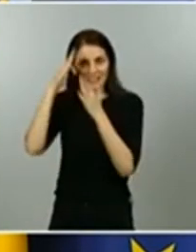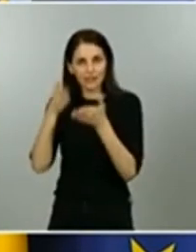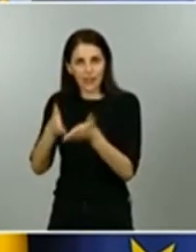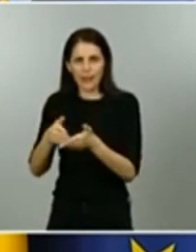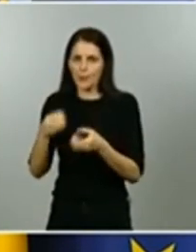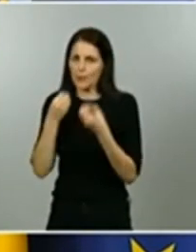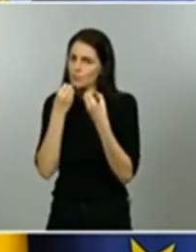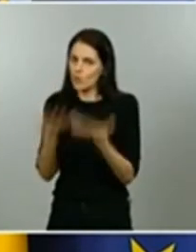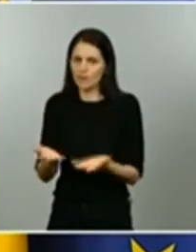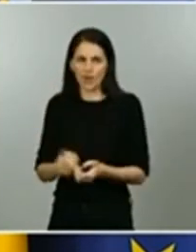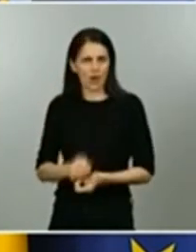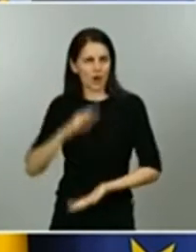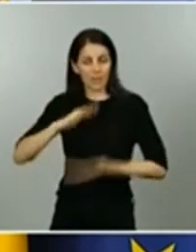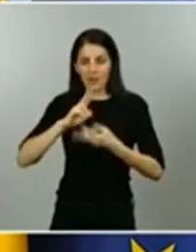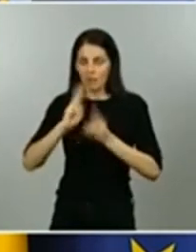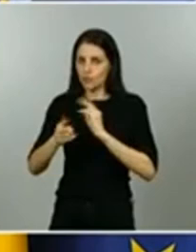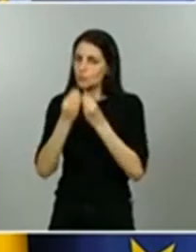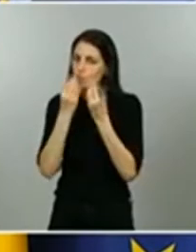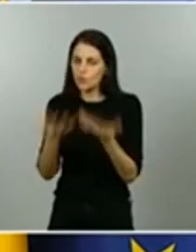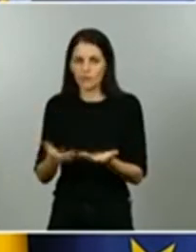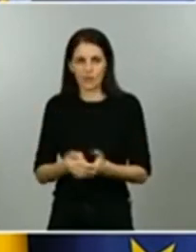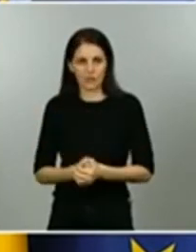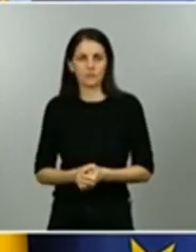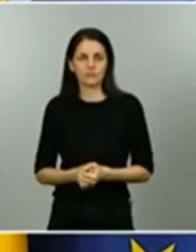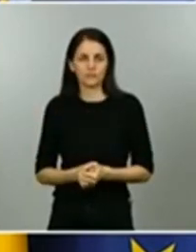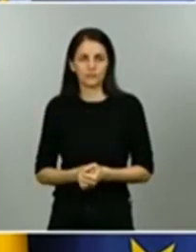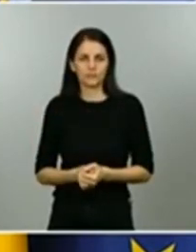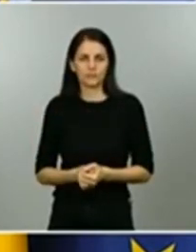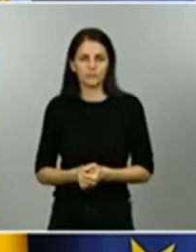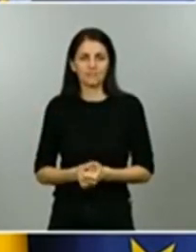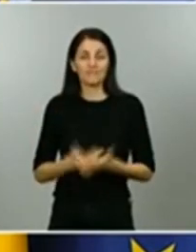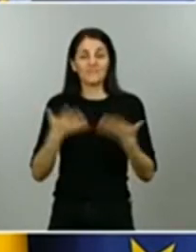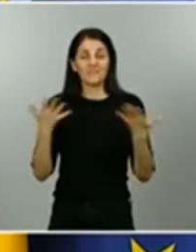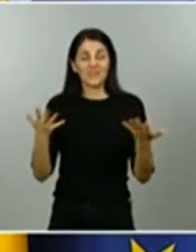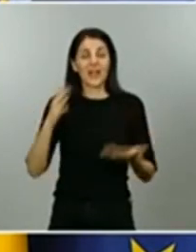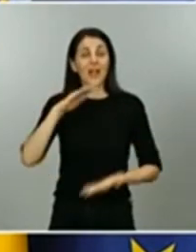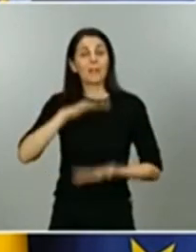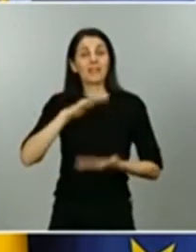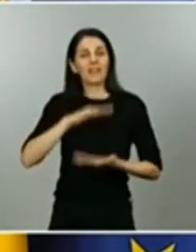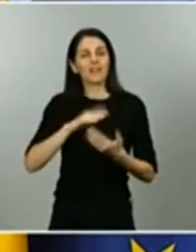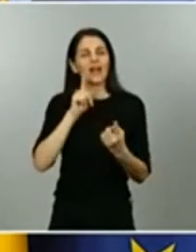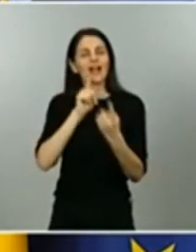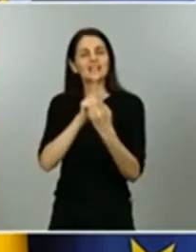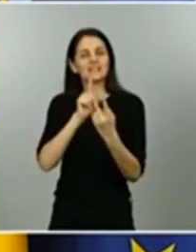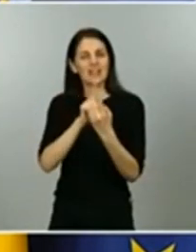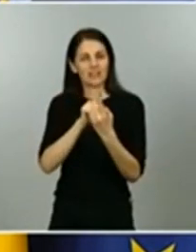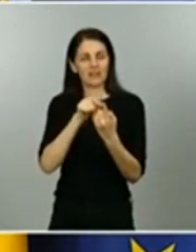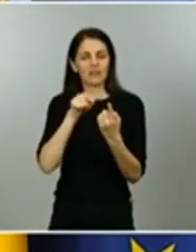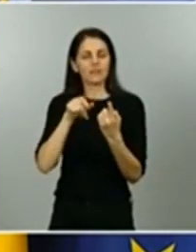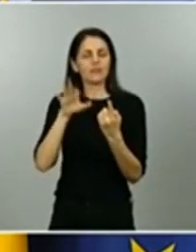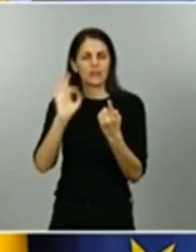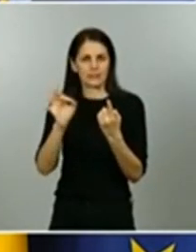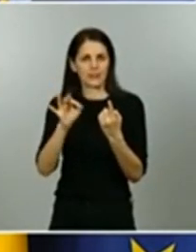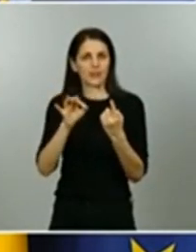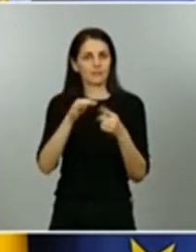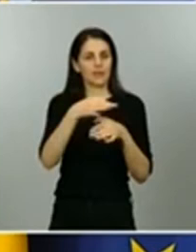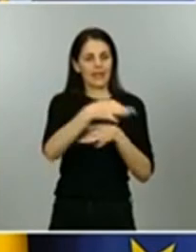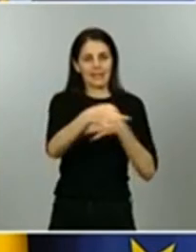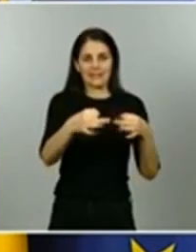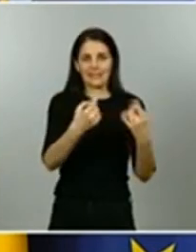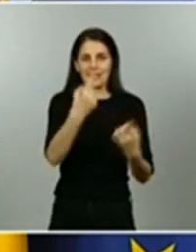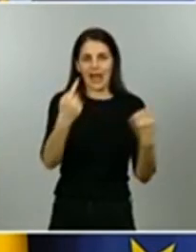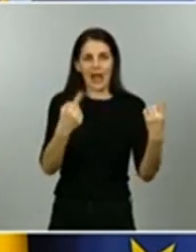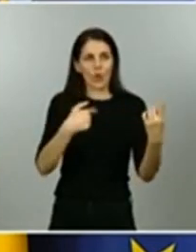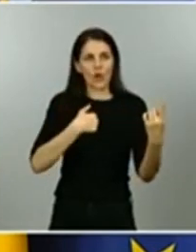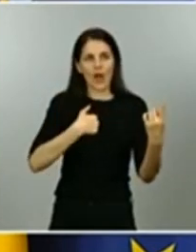mucho mayor en cuanto a las capacidades asistenciales es cierto que en algunas islas no están completamente disponibles pero sí que